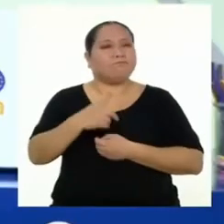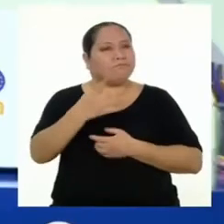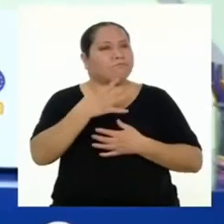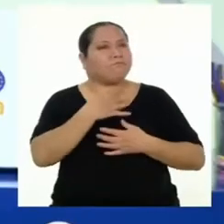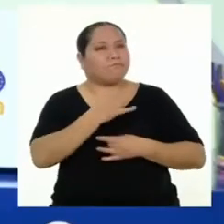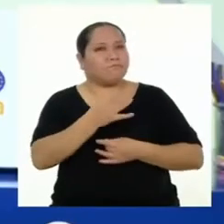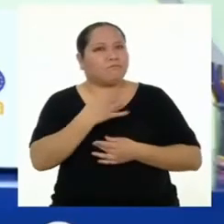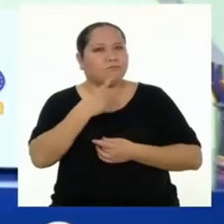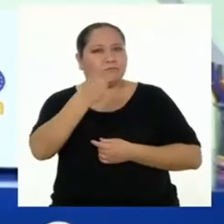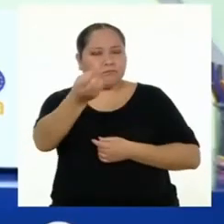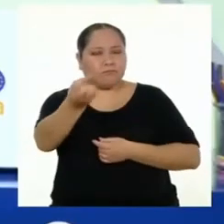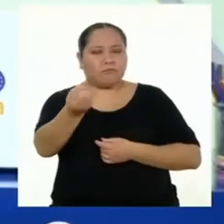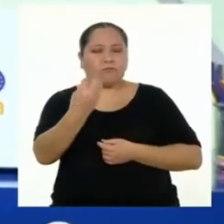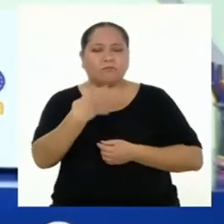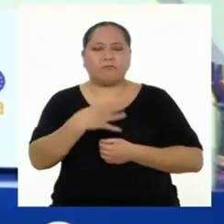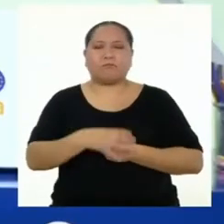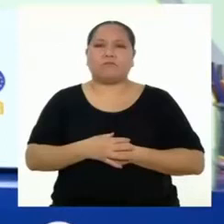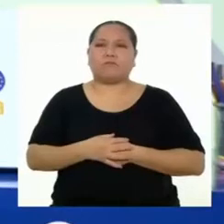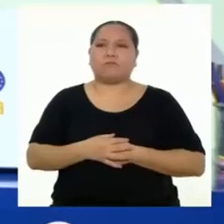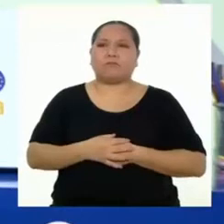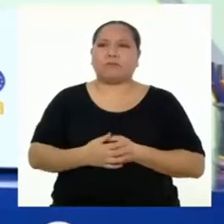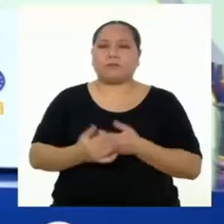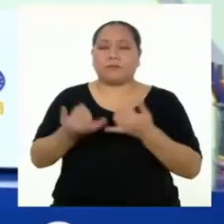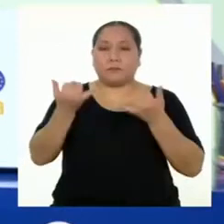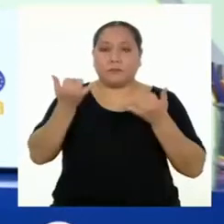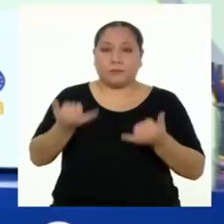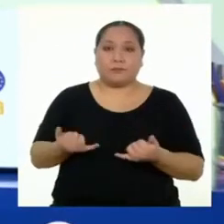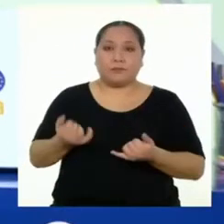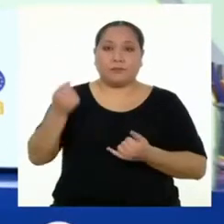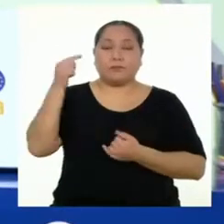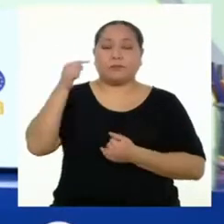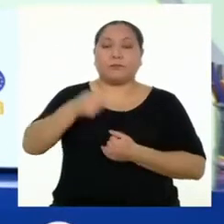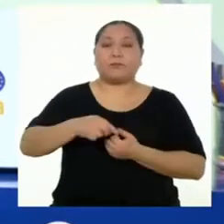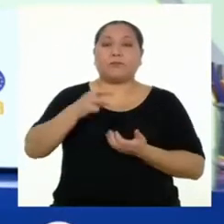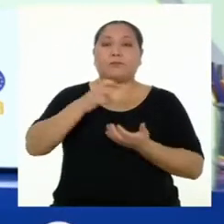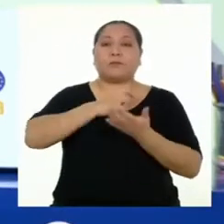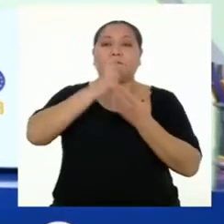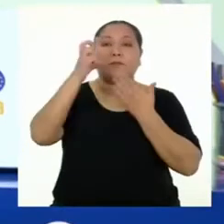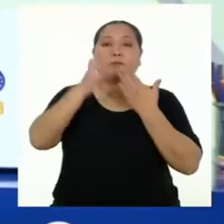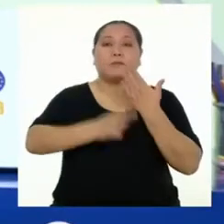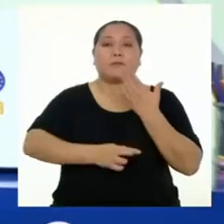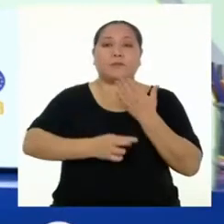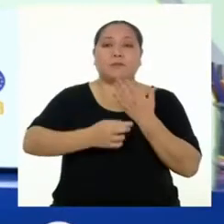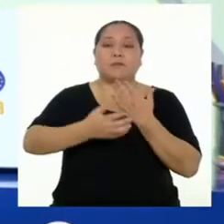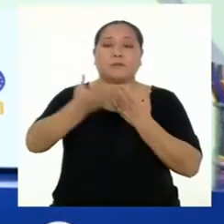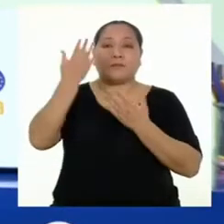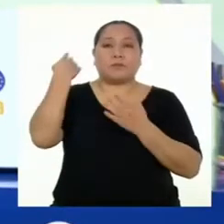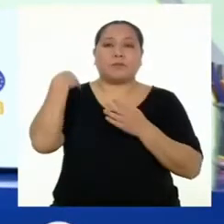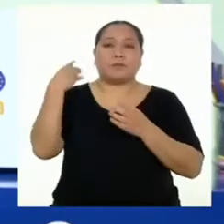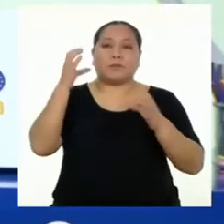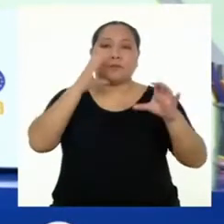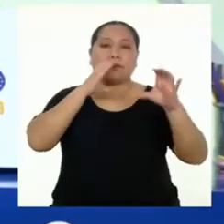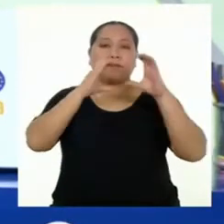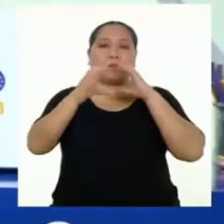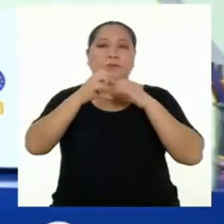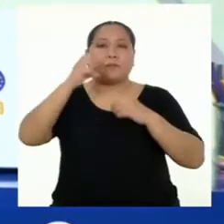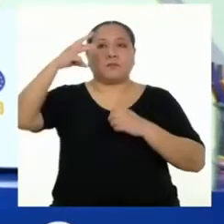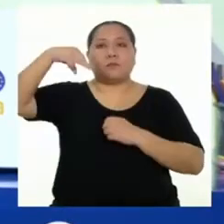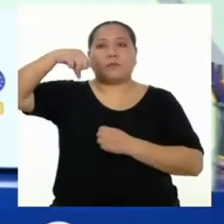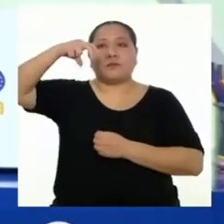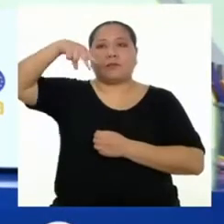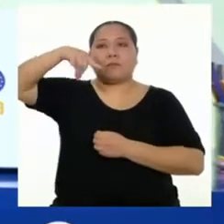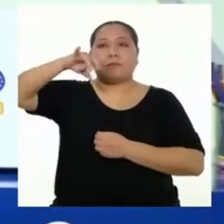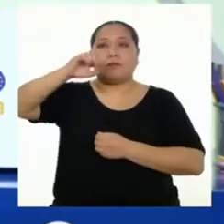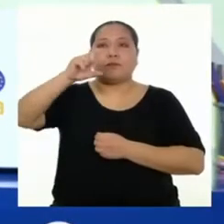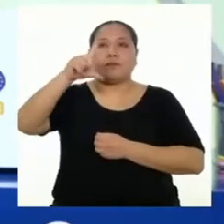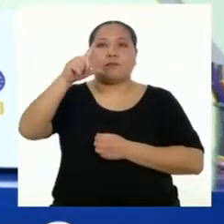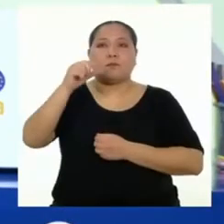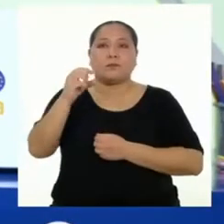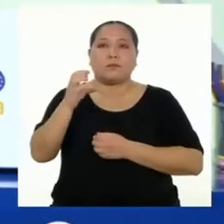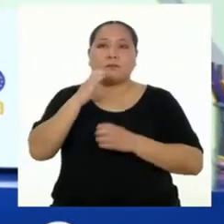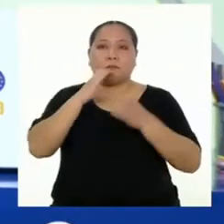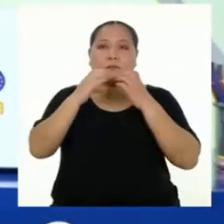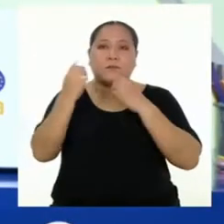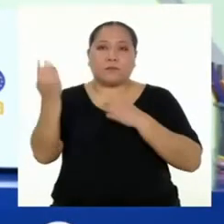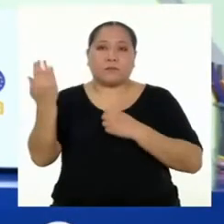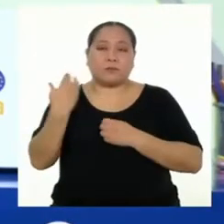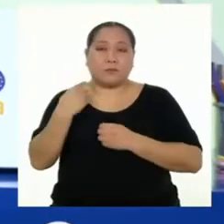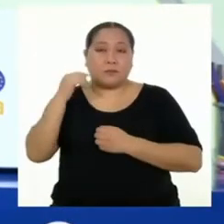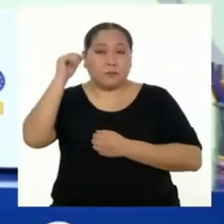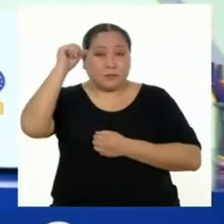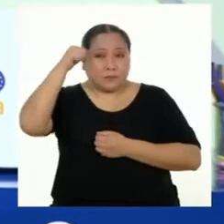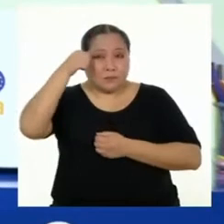Interesante todo lo que nos dicen. Ahora, en el programa anterior de comunicación, Manuel se comunicó con nosotros. ¿Lo recuerdan?